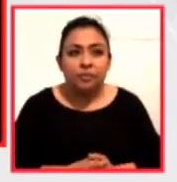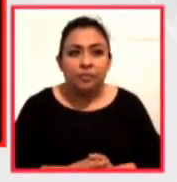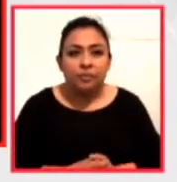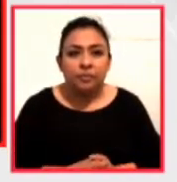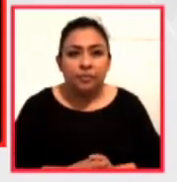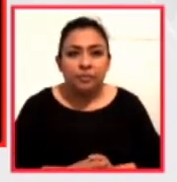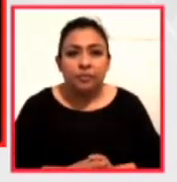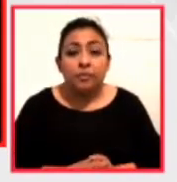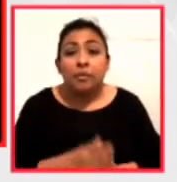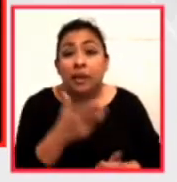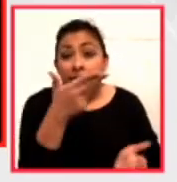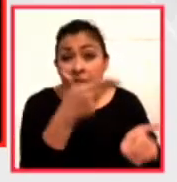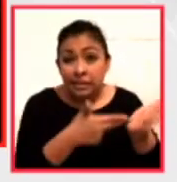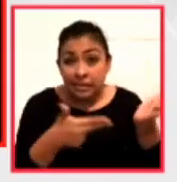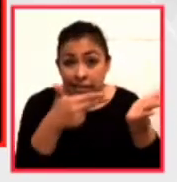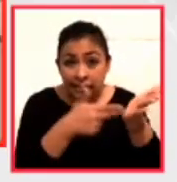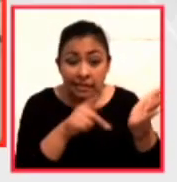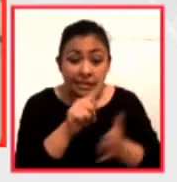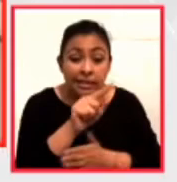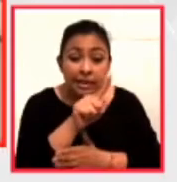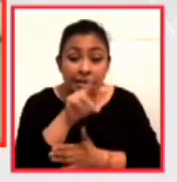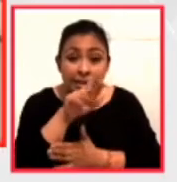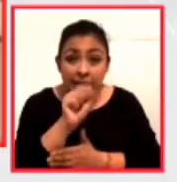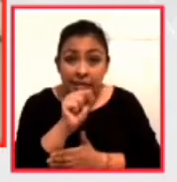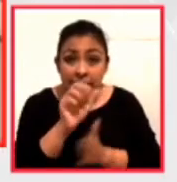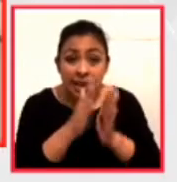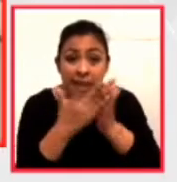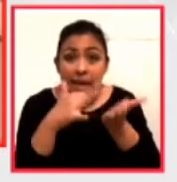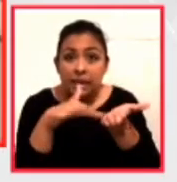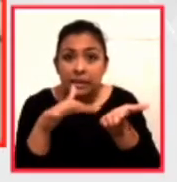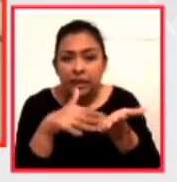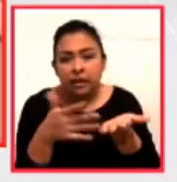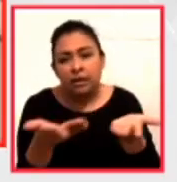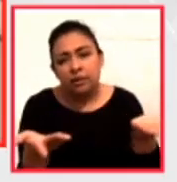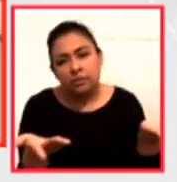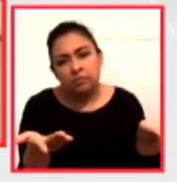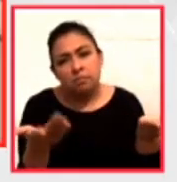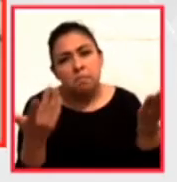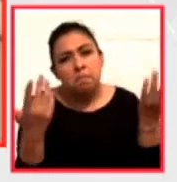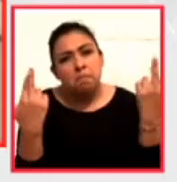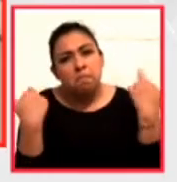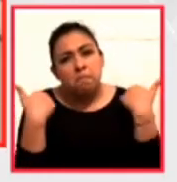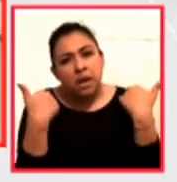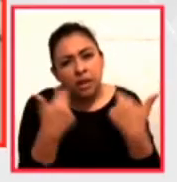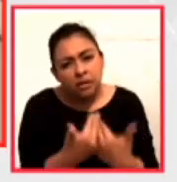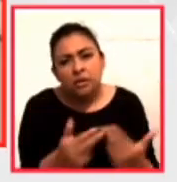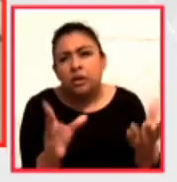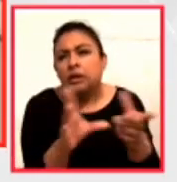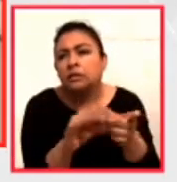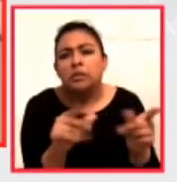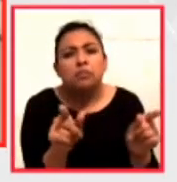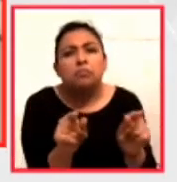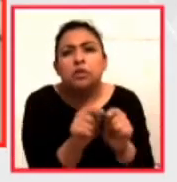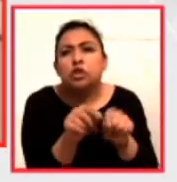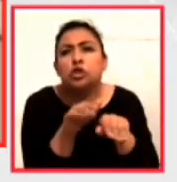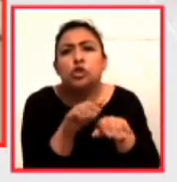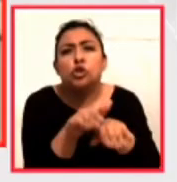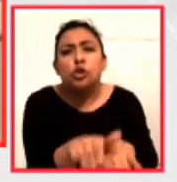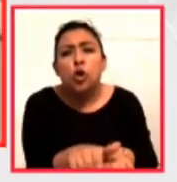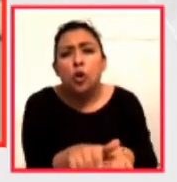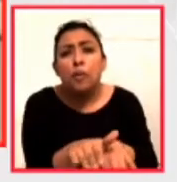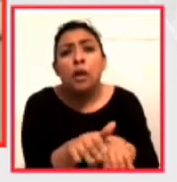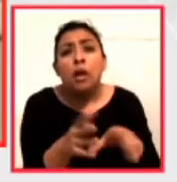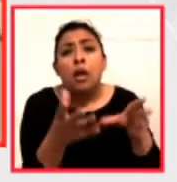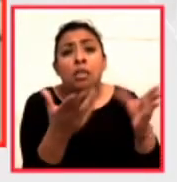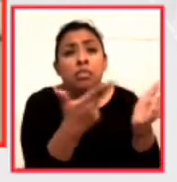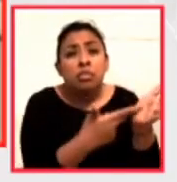Los talleres literarios. Pero, señores académicos, hablemos brevemente sobre el auge de los